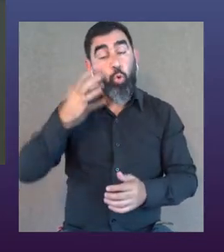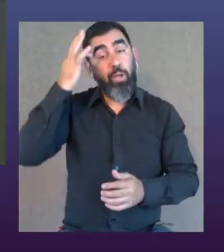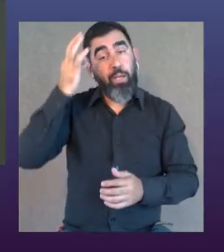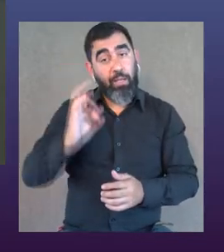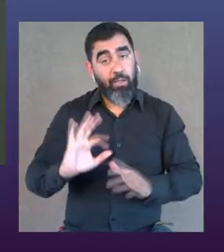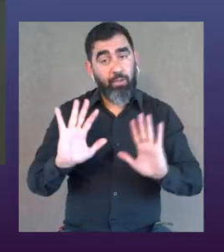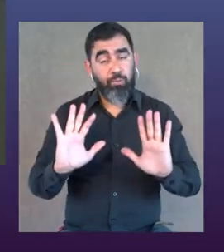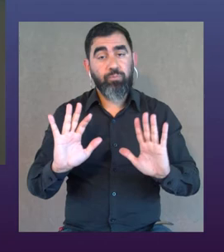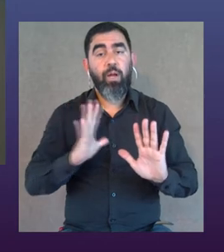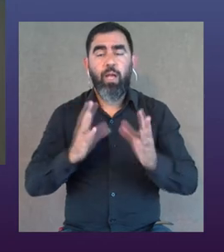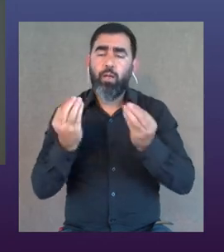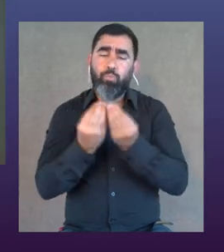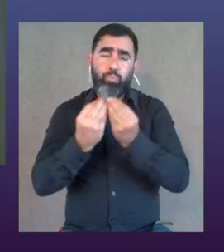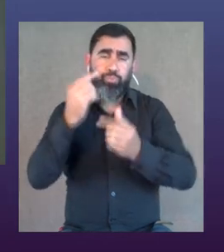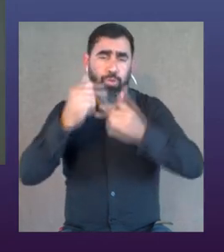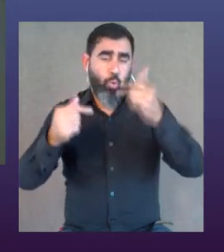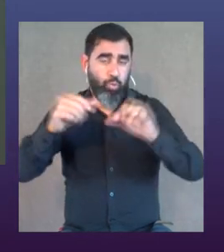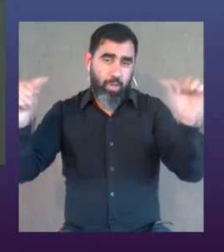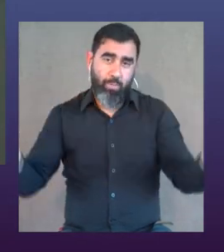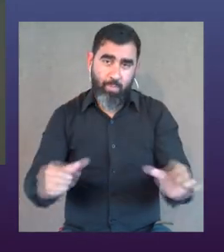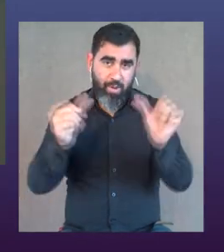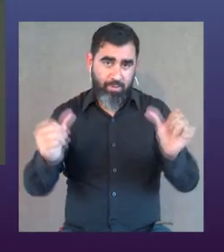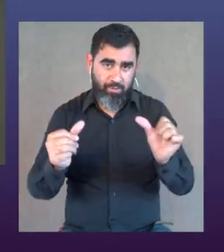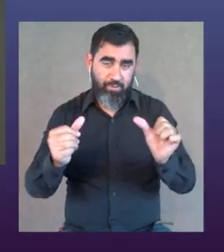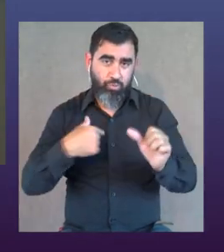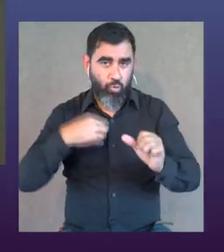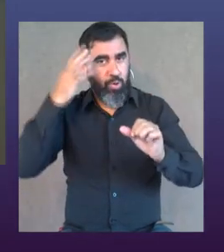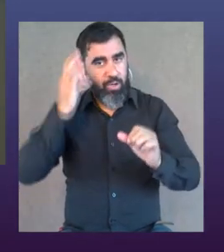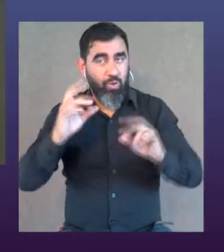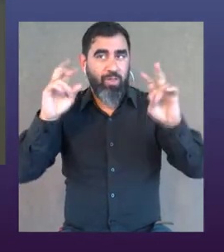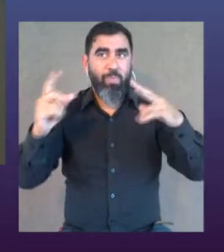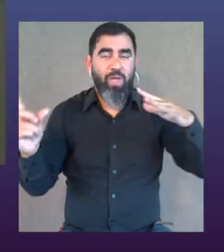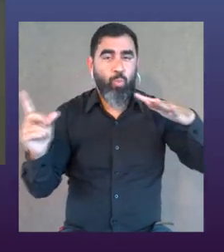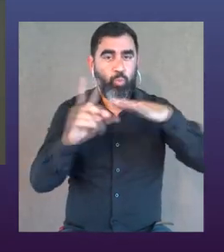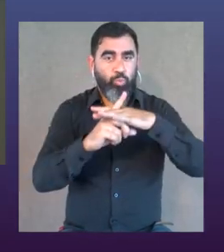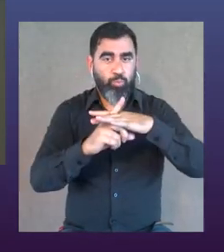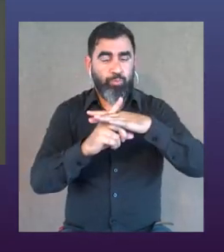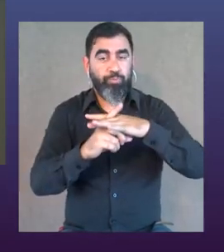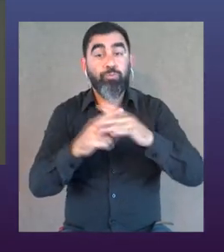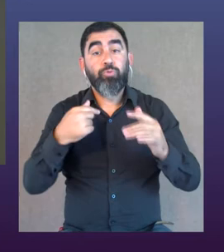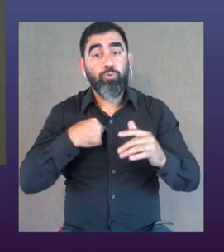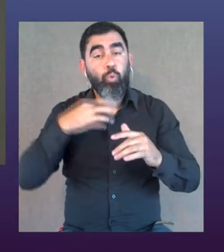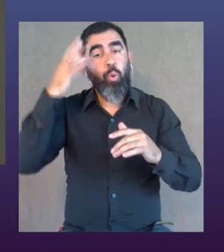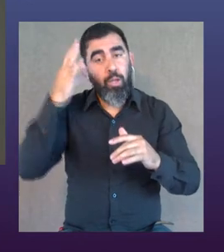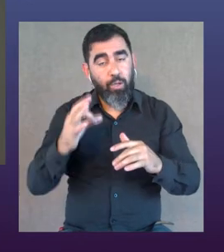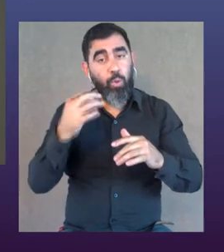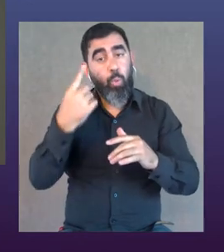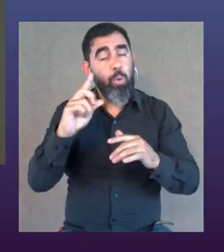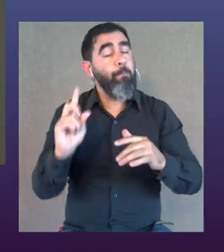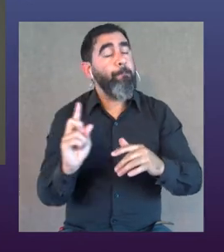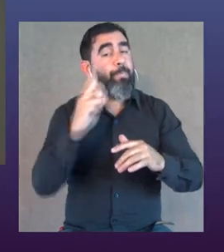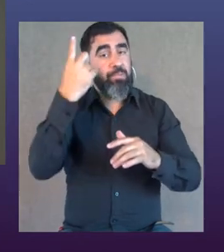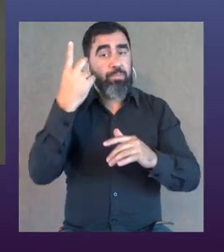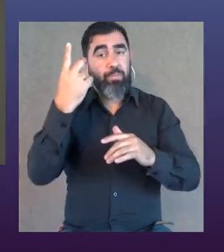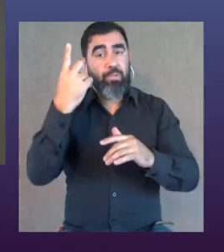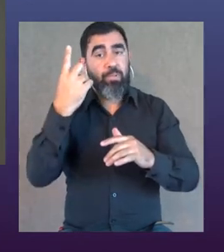A ver, yo creo que hay de todo para hacer en relación a cómo generar espacios de inclusión. Yo